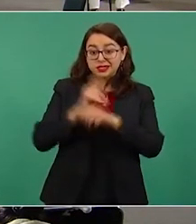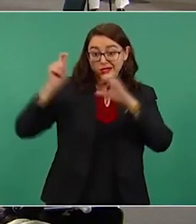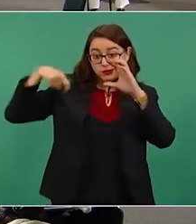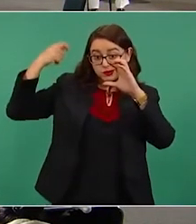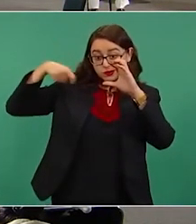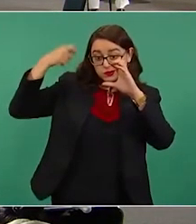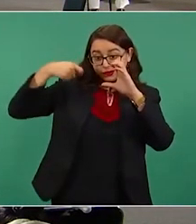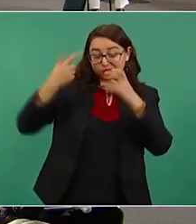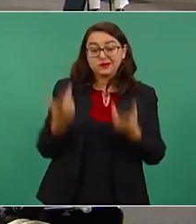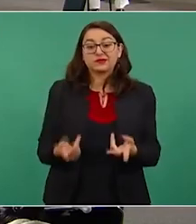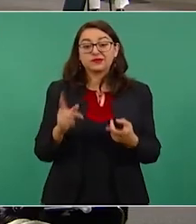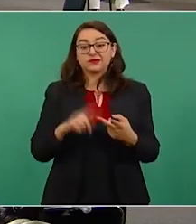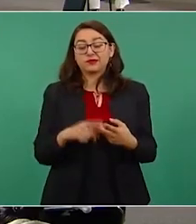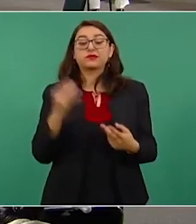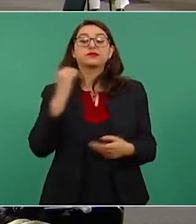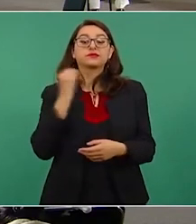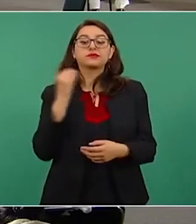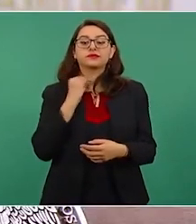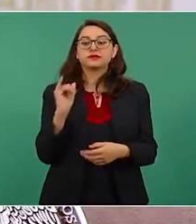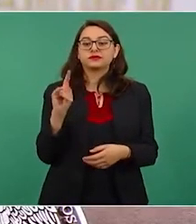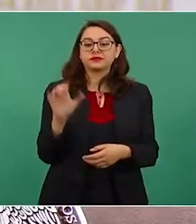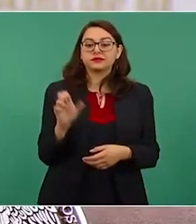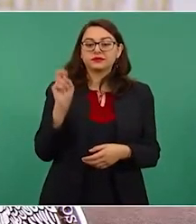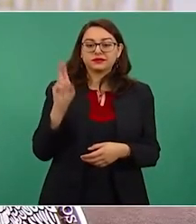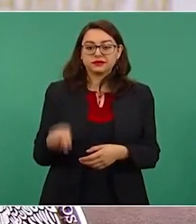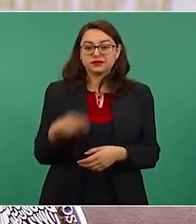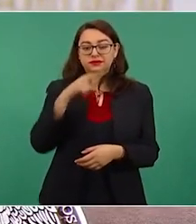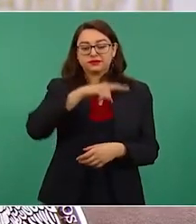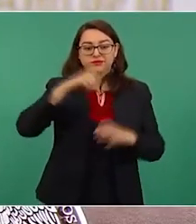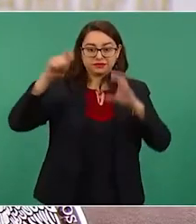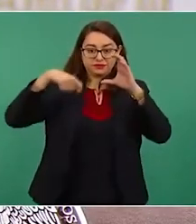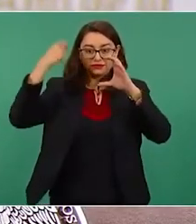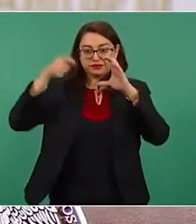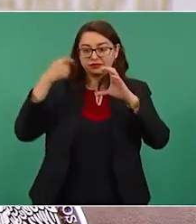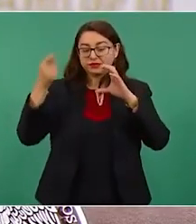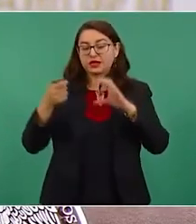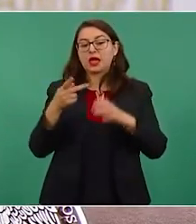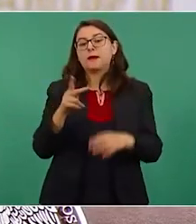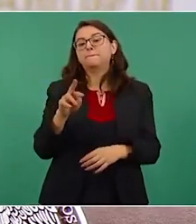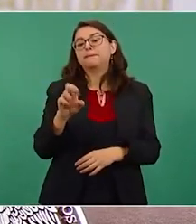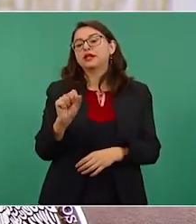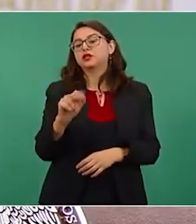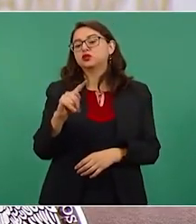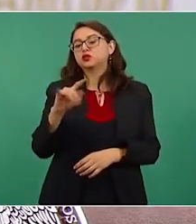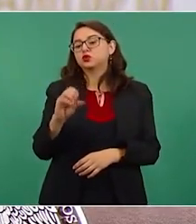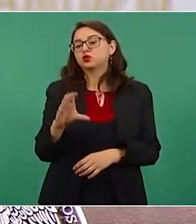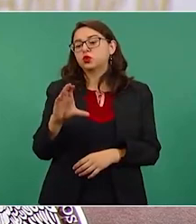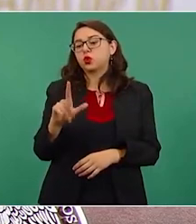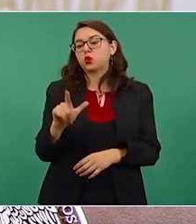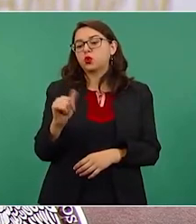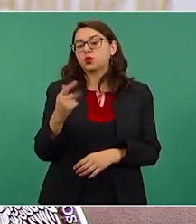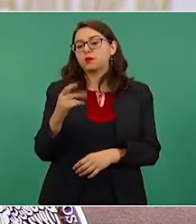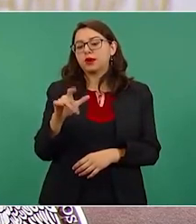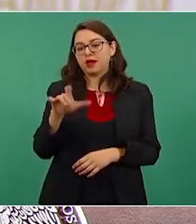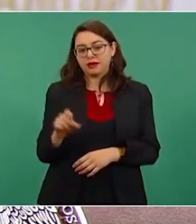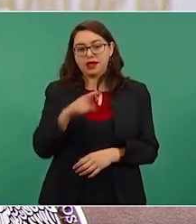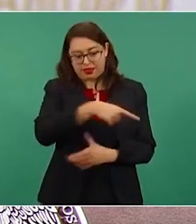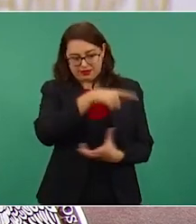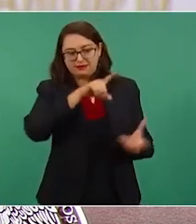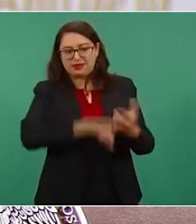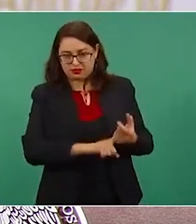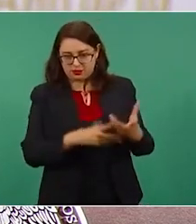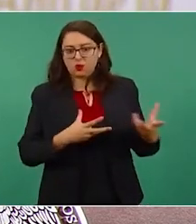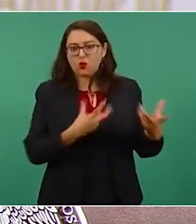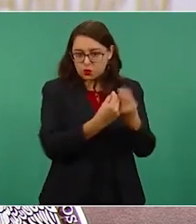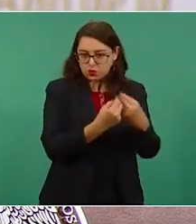El abogado del ITAM, Roberto Hernández, director del documental Presunto Culpable, es el investigador senior de la World Justice Project